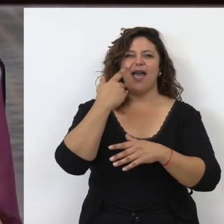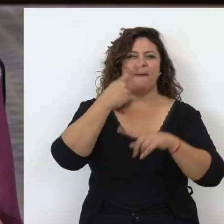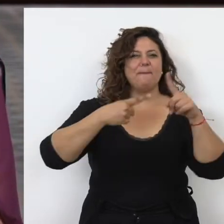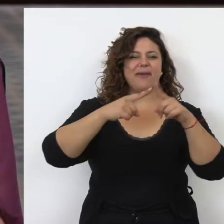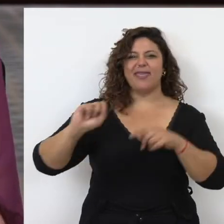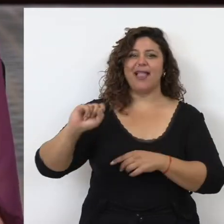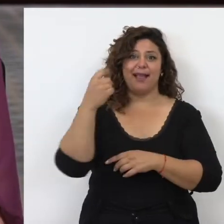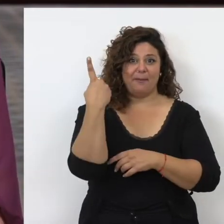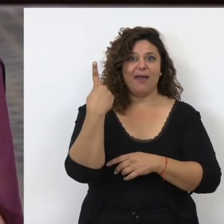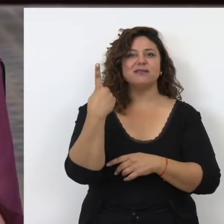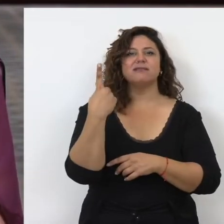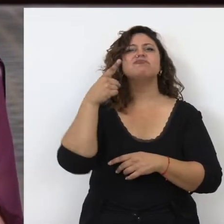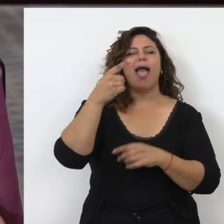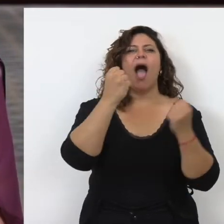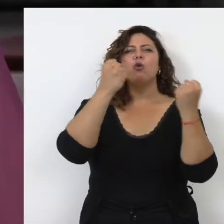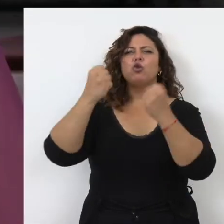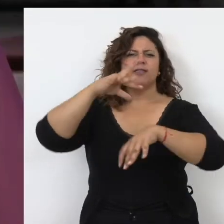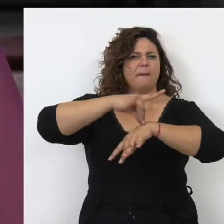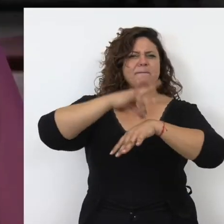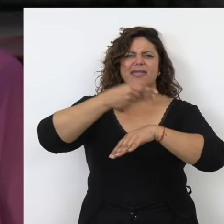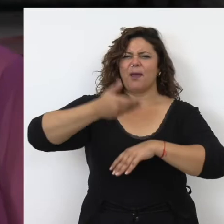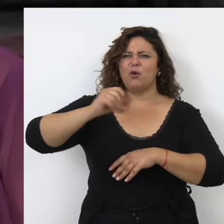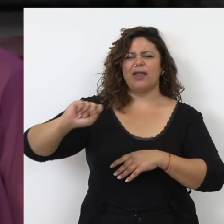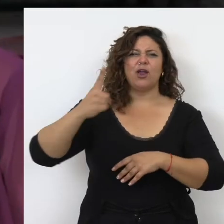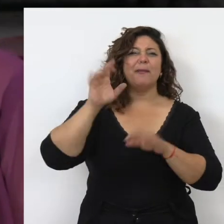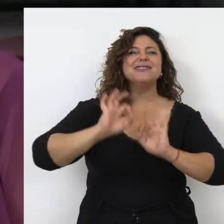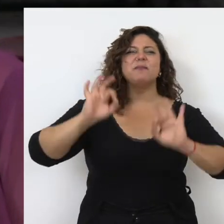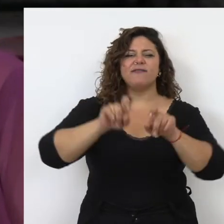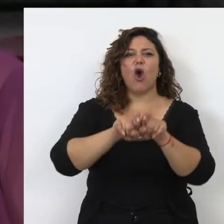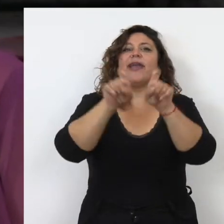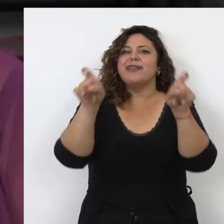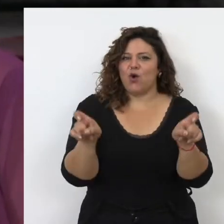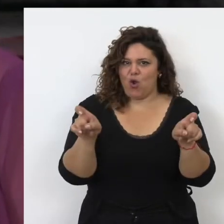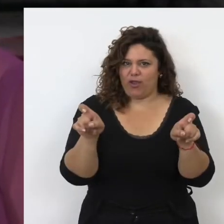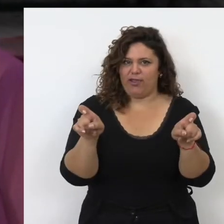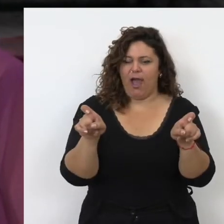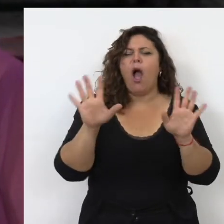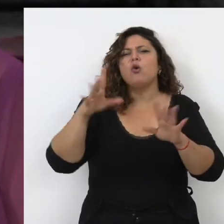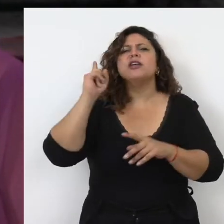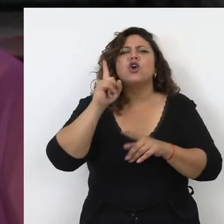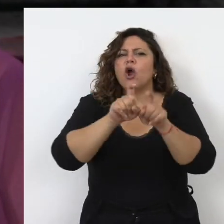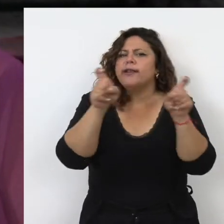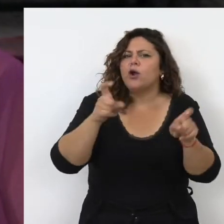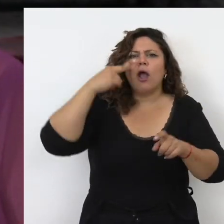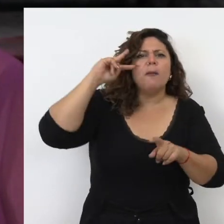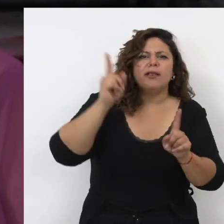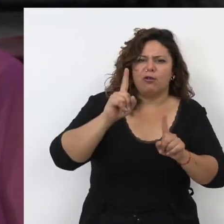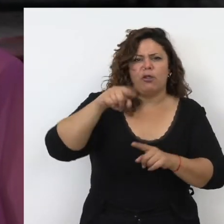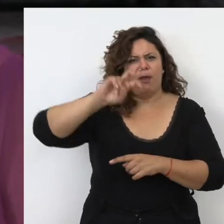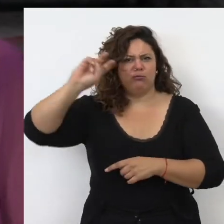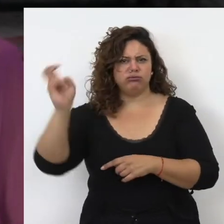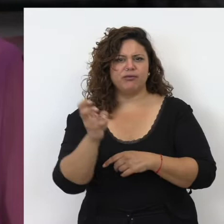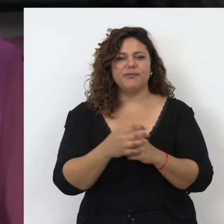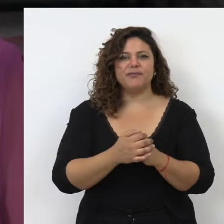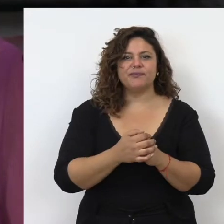toda la Edad Media, de hecho, en la autoridad médica más importante sobre ginecología, aunque ella no solo escribió sobre ginecología.